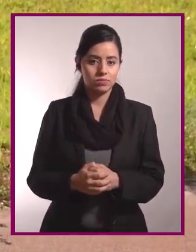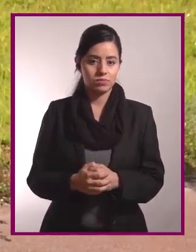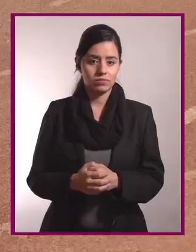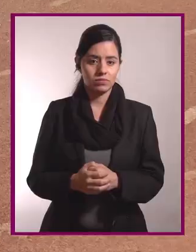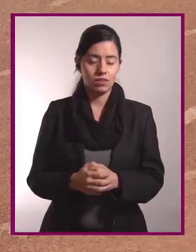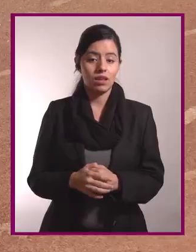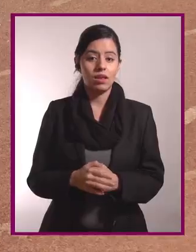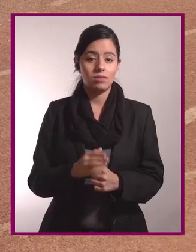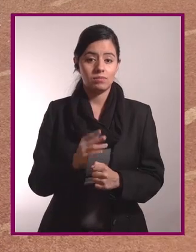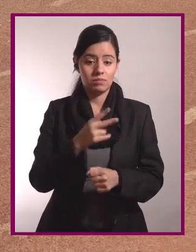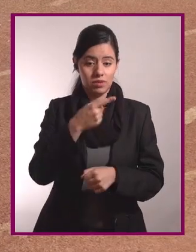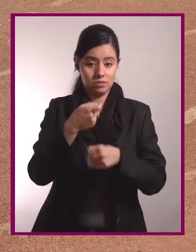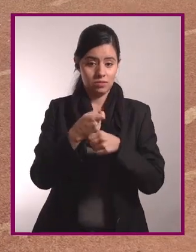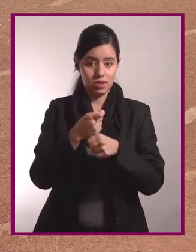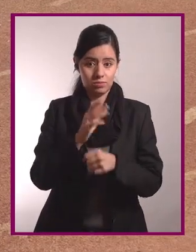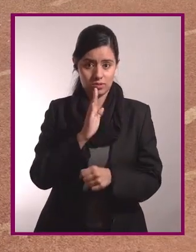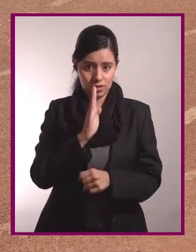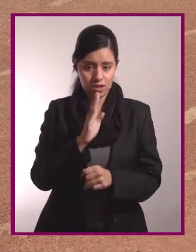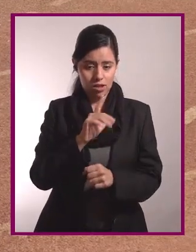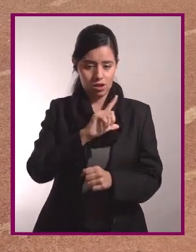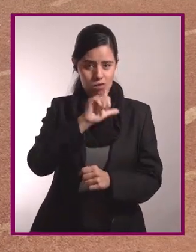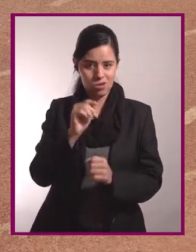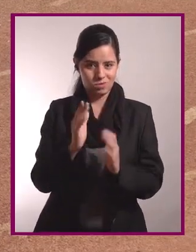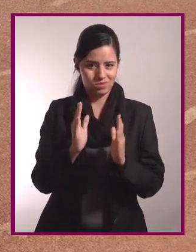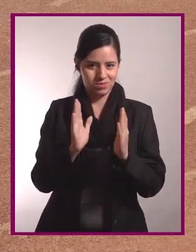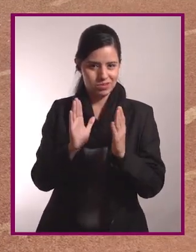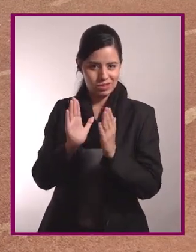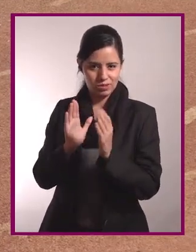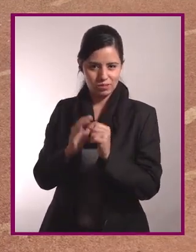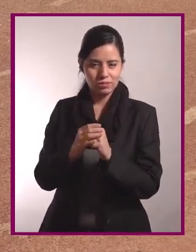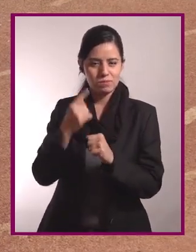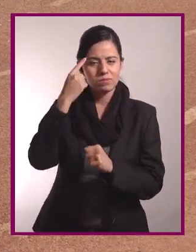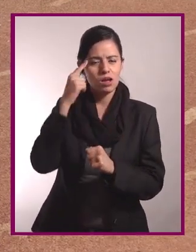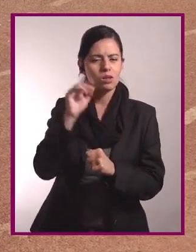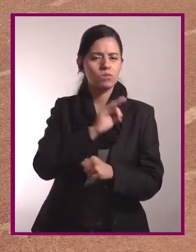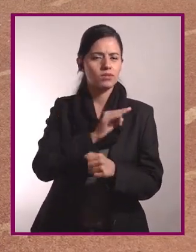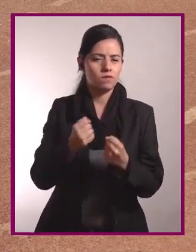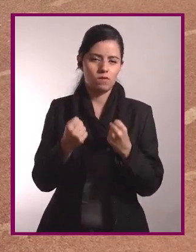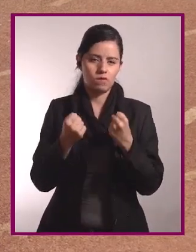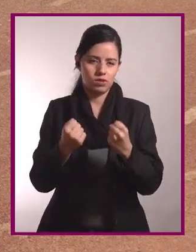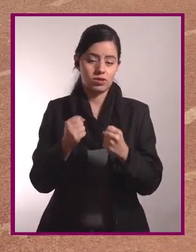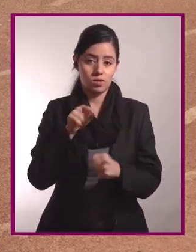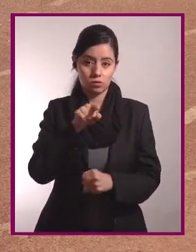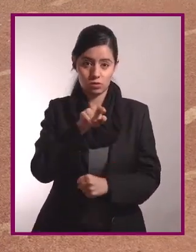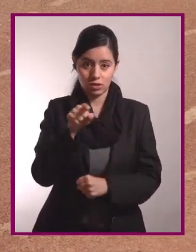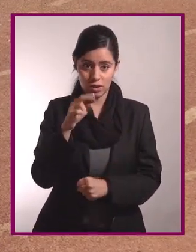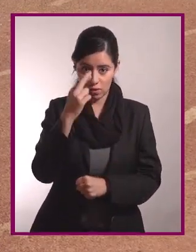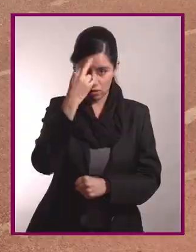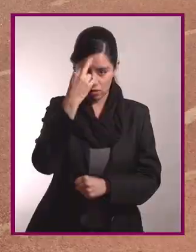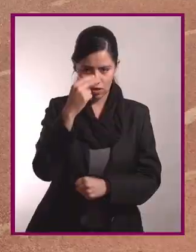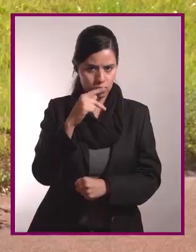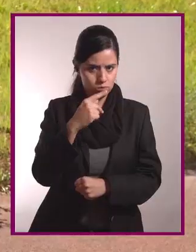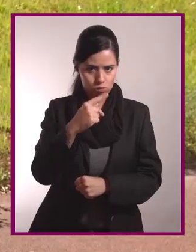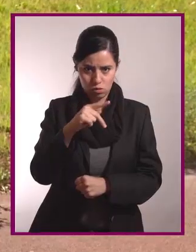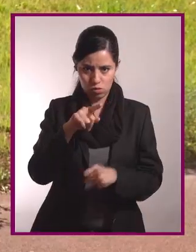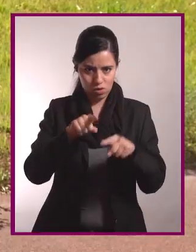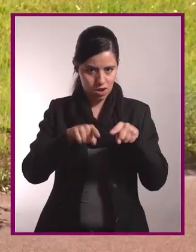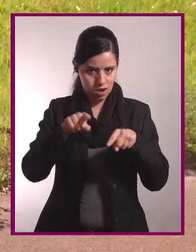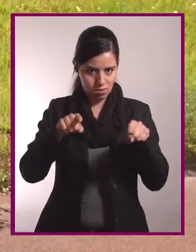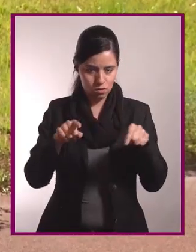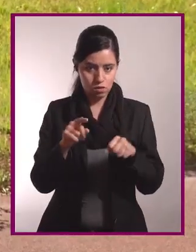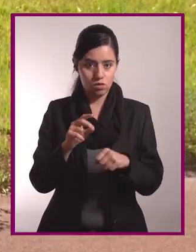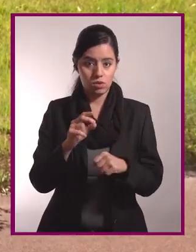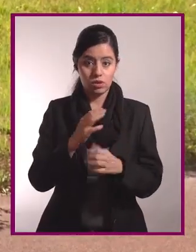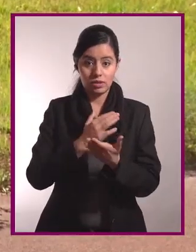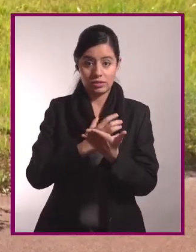parte frontal y haremos un ejercicio de la parte posterior de la espalda, espalda baja, para fortalecer.